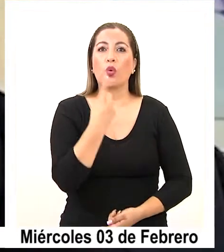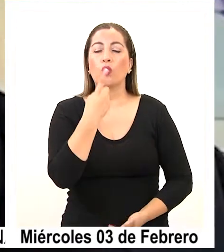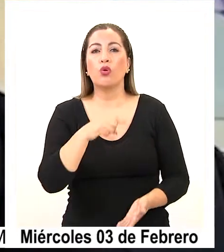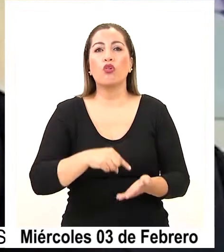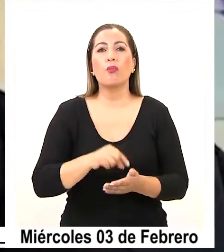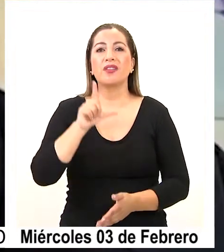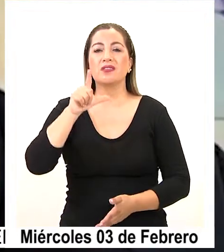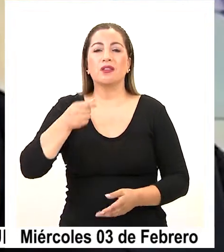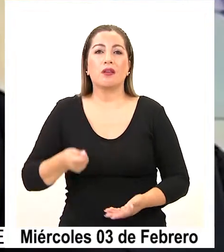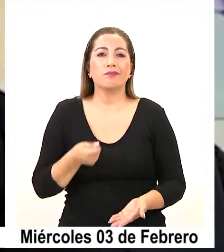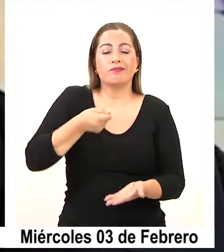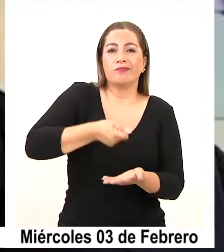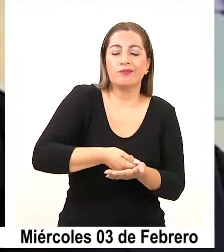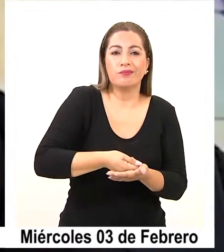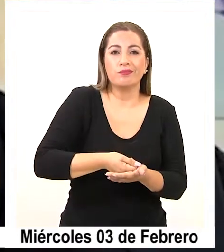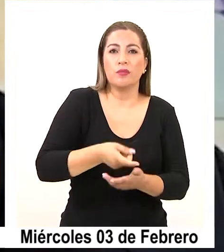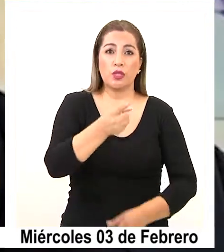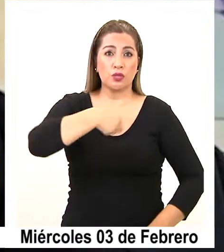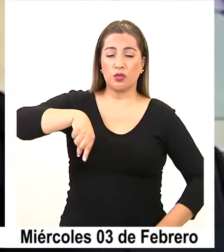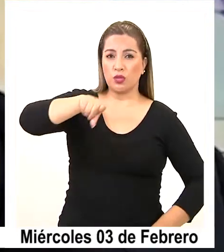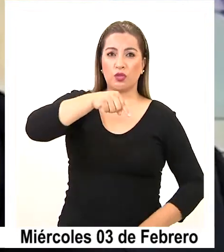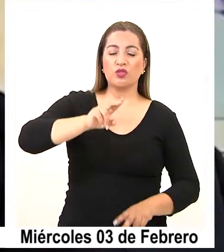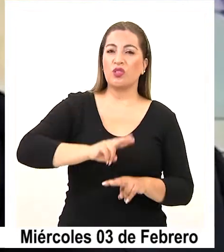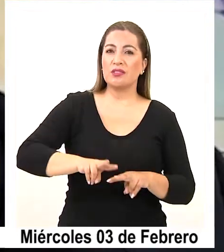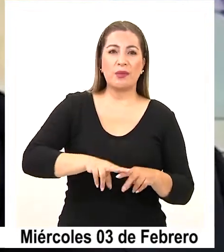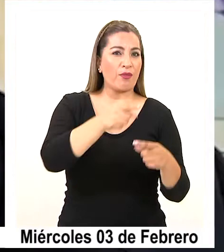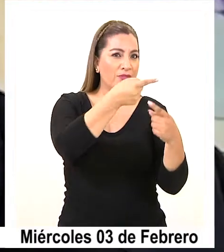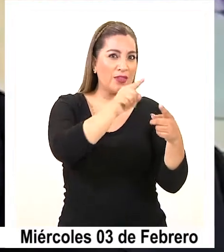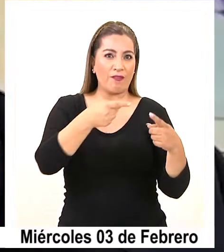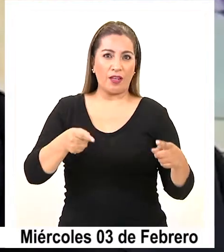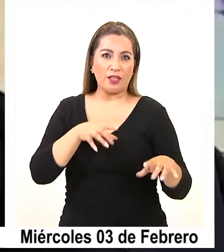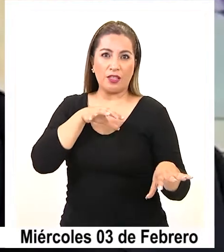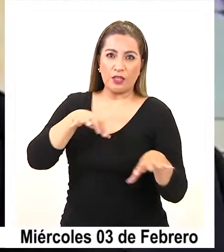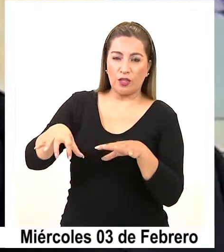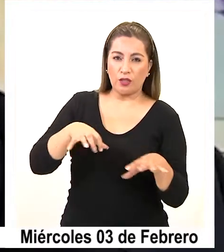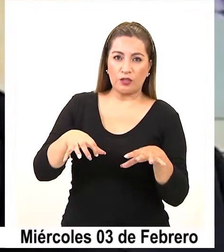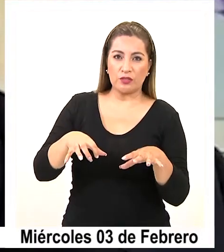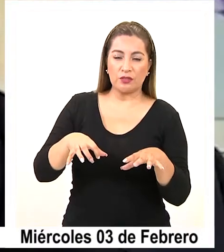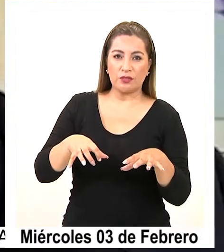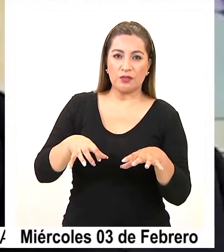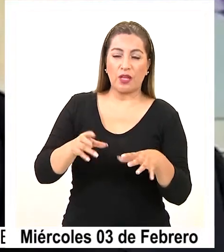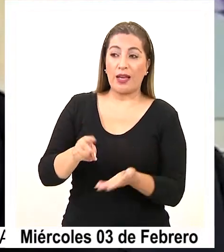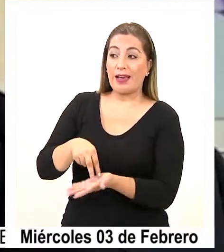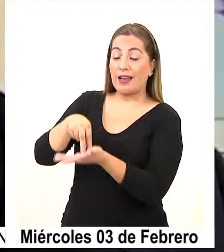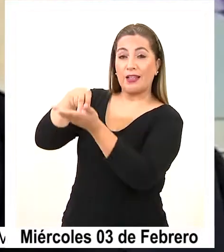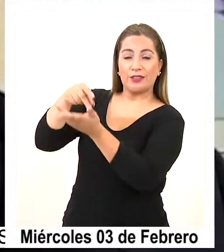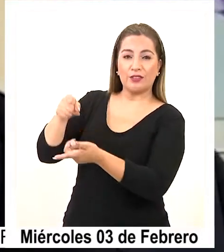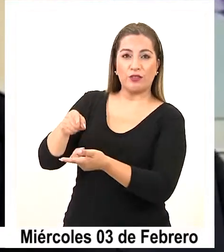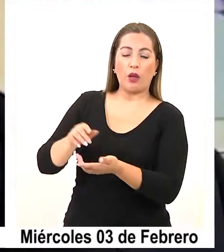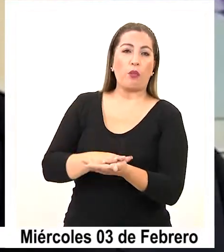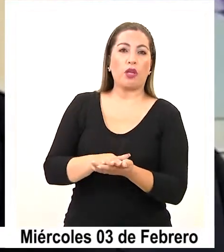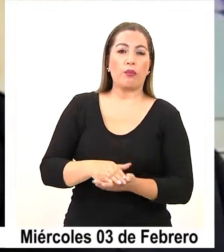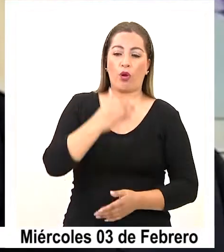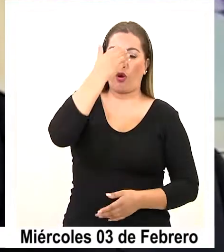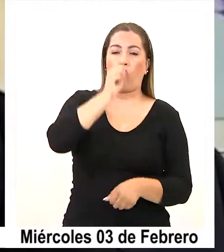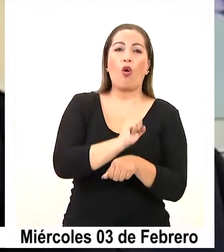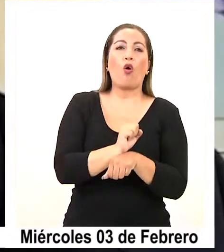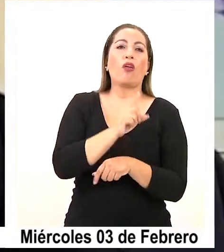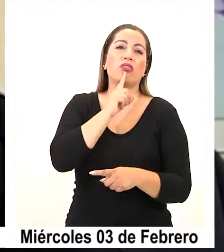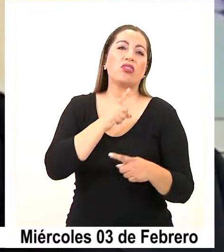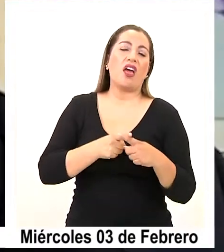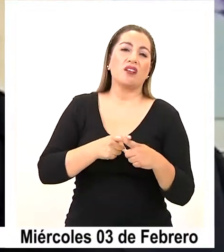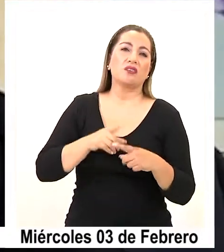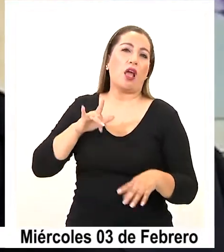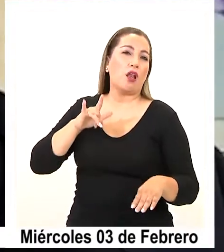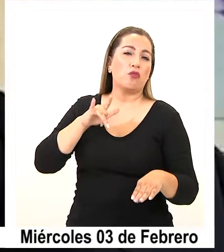,7 y que si uno le toma una serie de otros elementos asociados a la zona franca, que el taxista que va al aeropuerto,